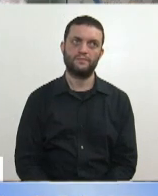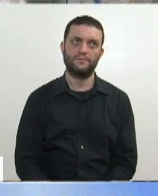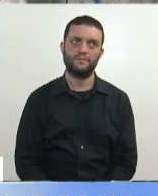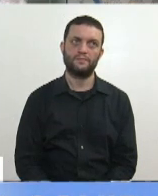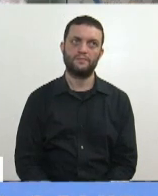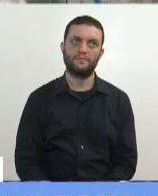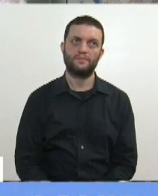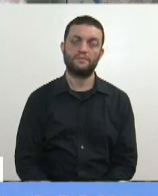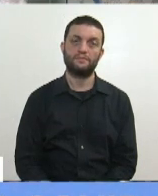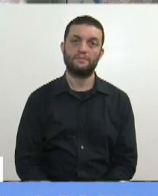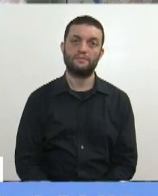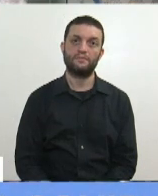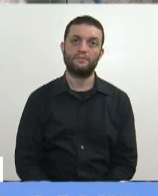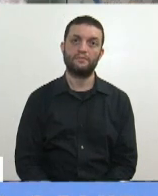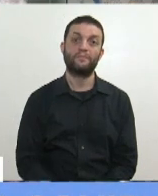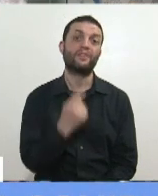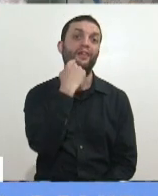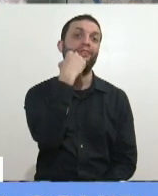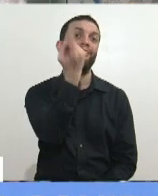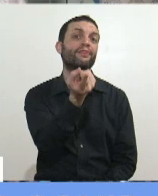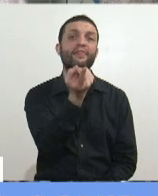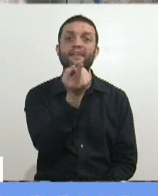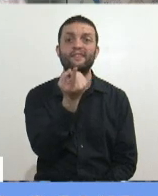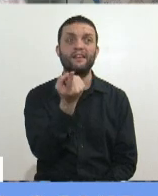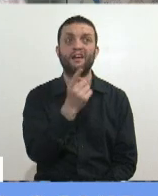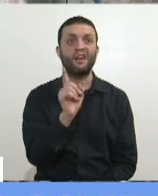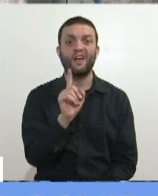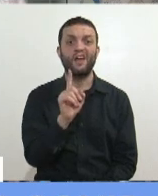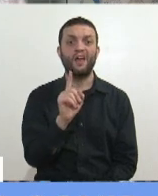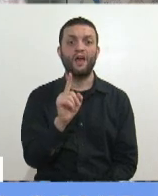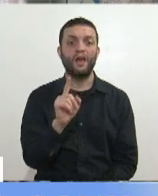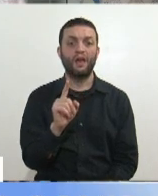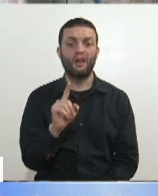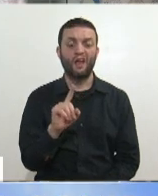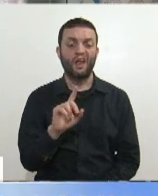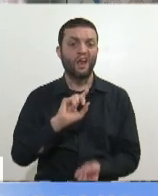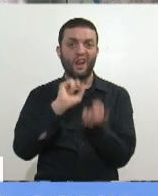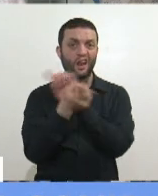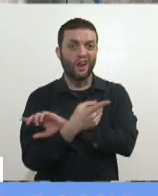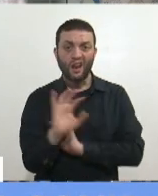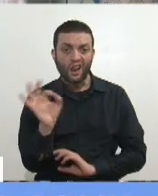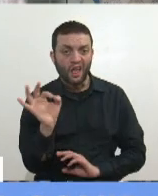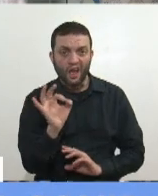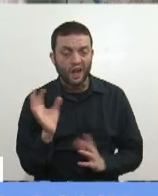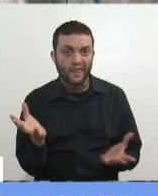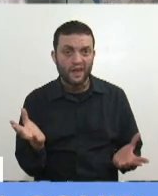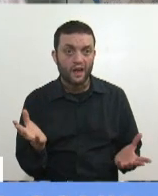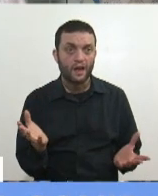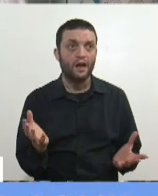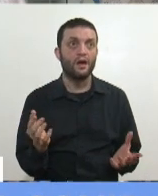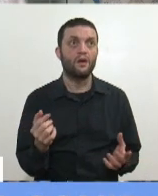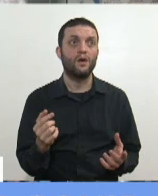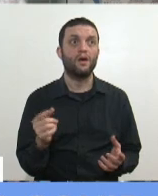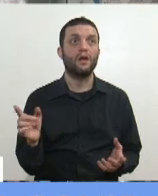Dicen que no cambió nada, que estamos así con esta